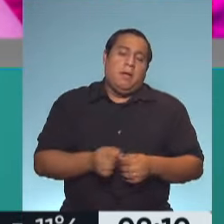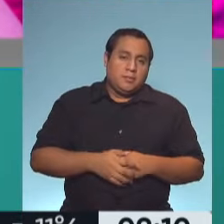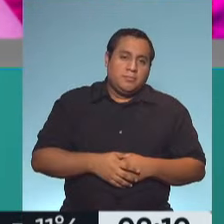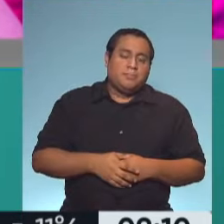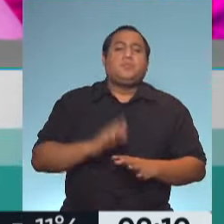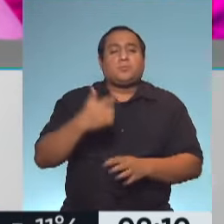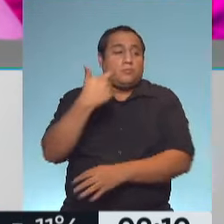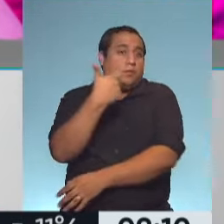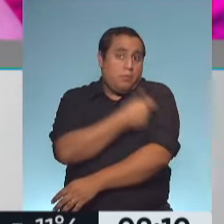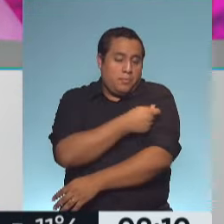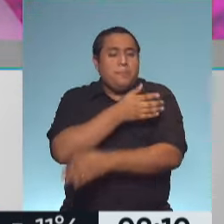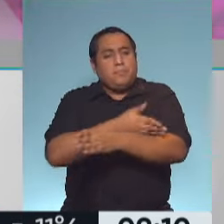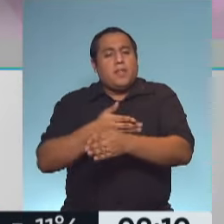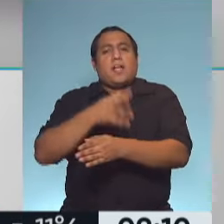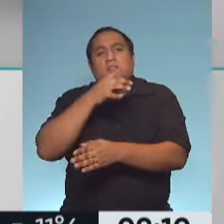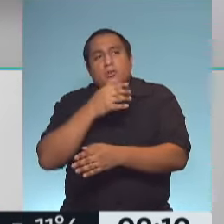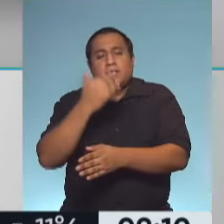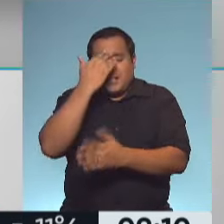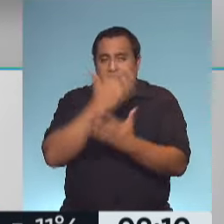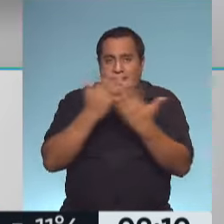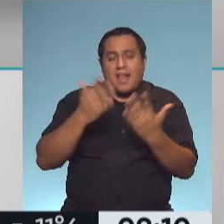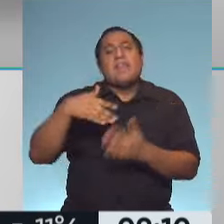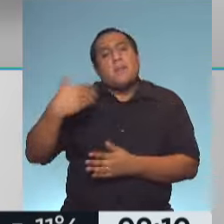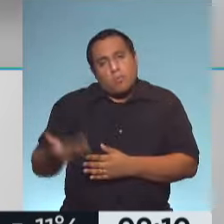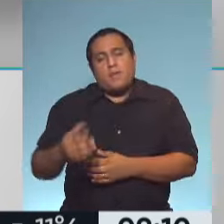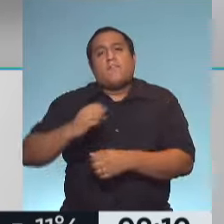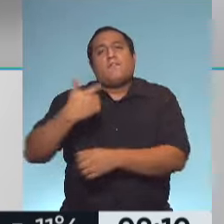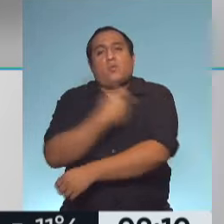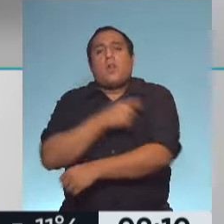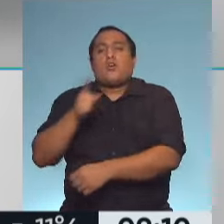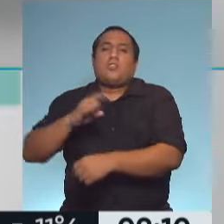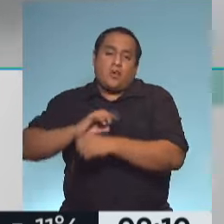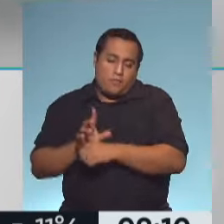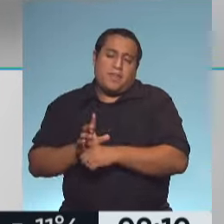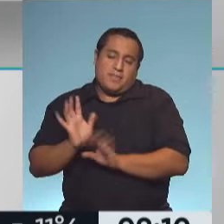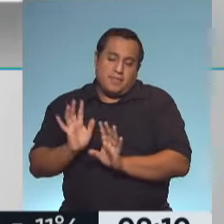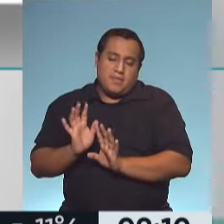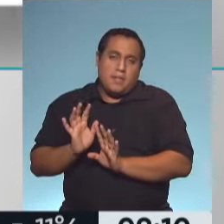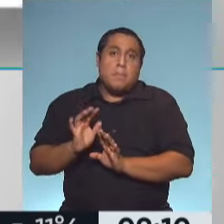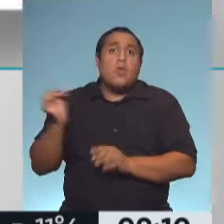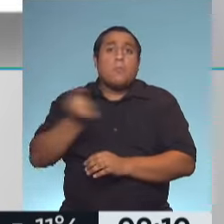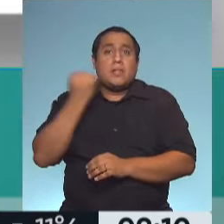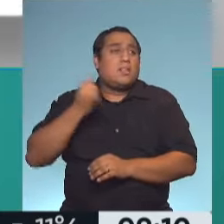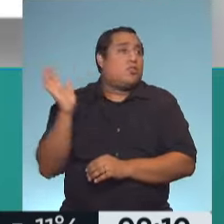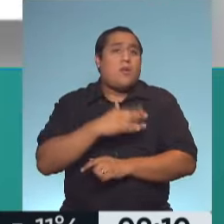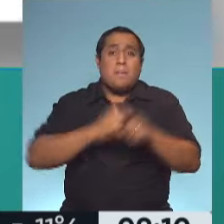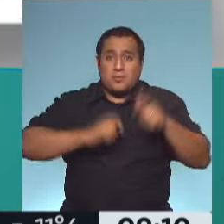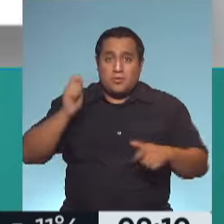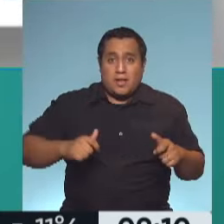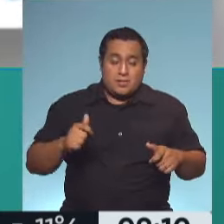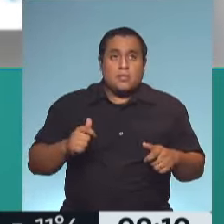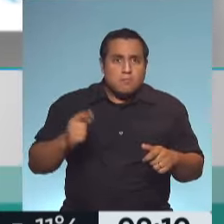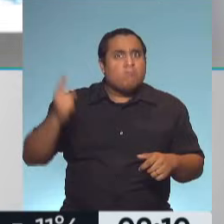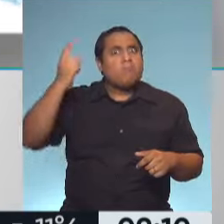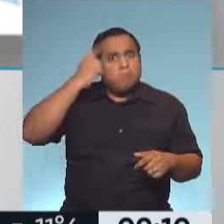periodo de 14, 15 días entre la vacuna de la gripe y la de COVID. Pero es muy importante que toda la población tenga en